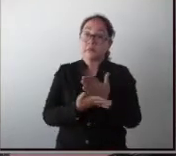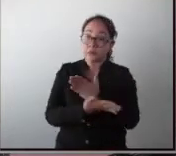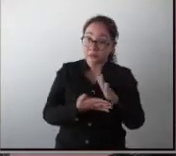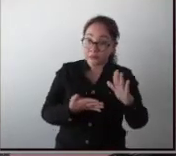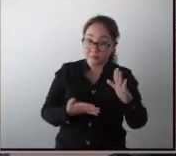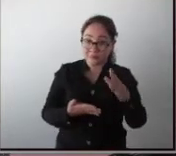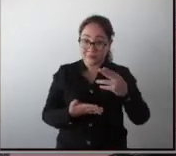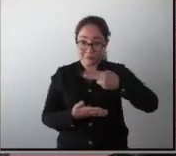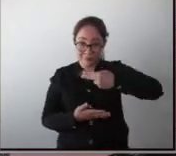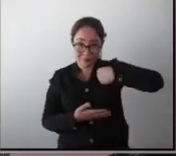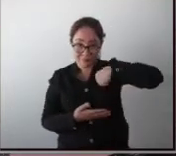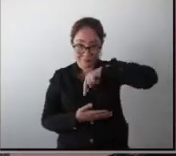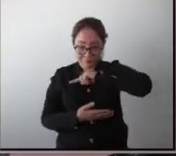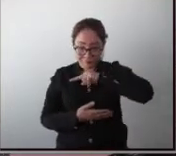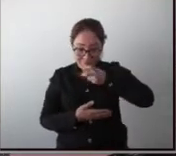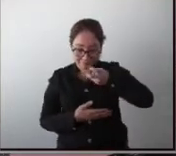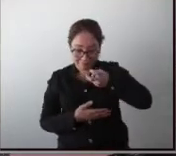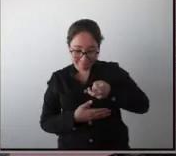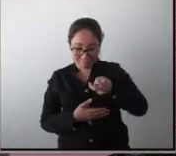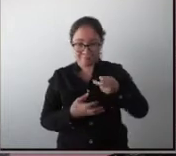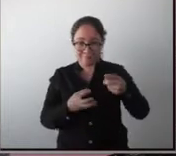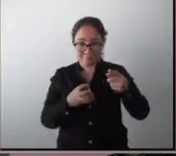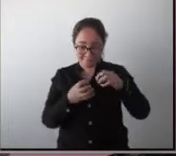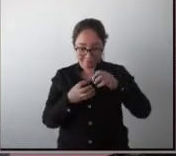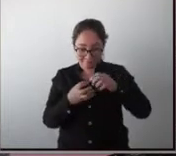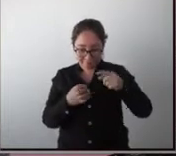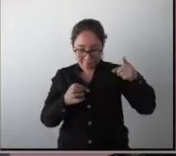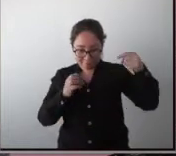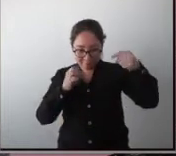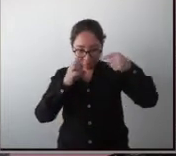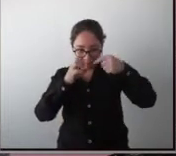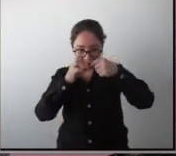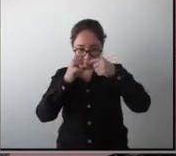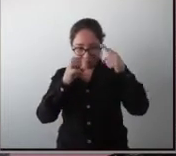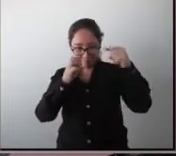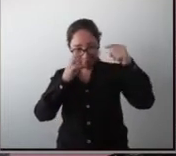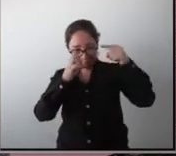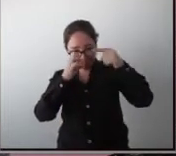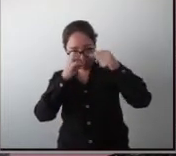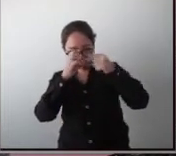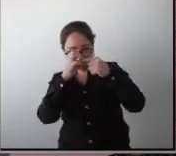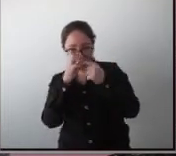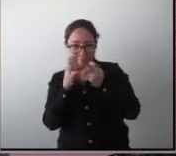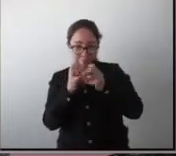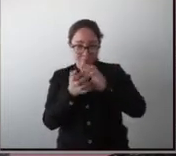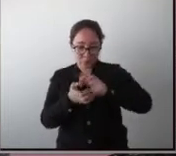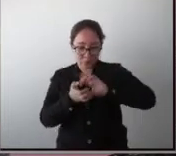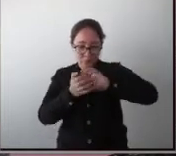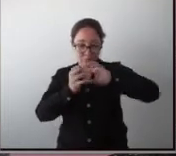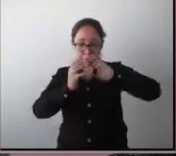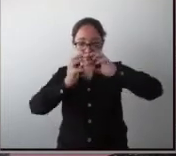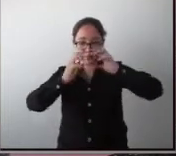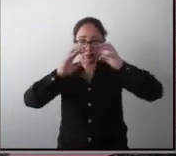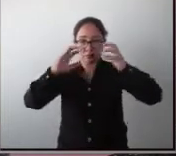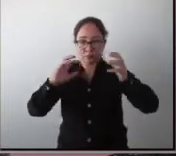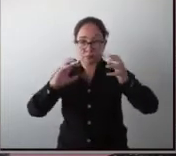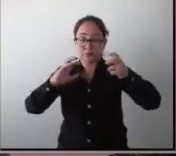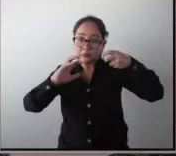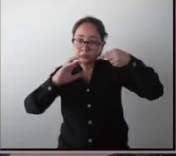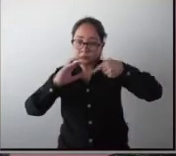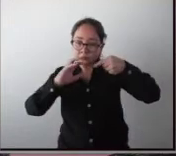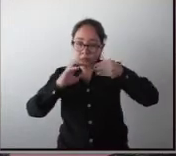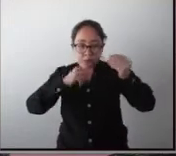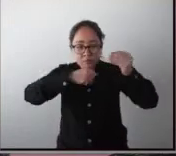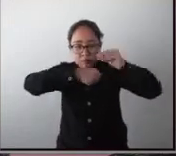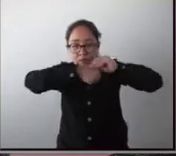a este embrión le ponemos un insulto, que le llamamos nosotros, a ese embrión en desarrollo, que es